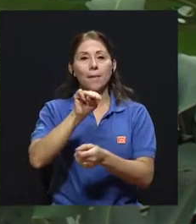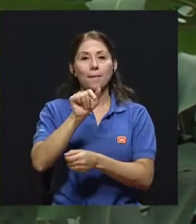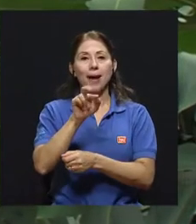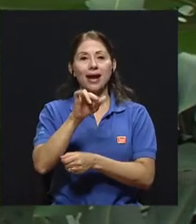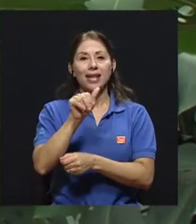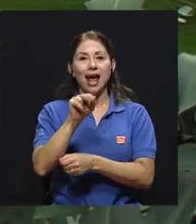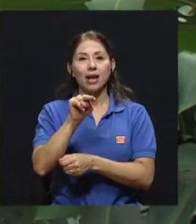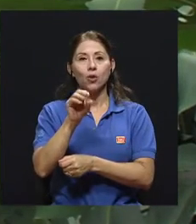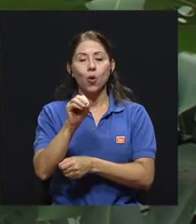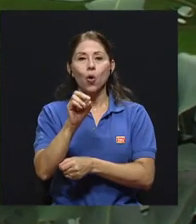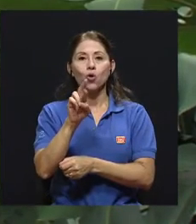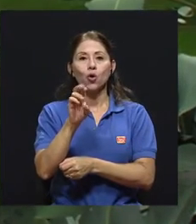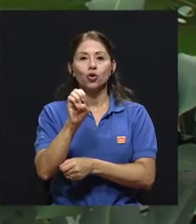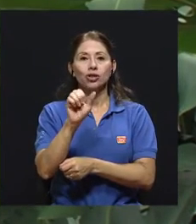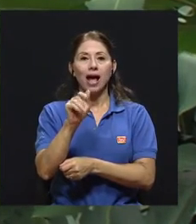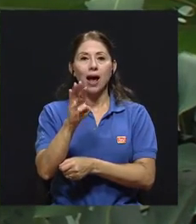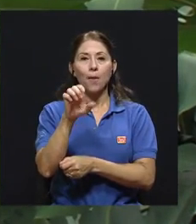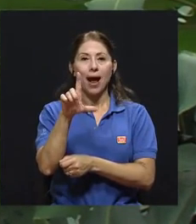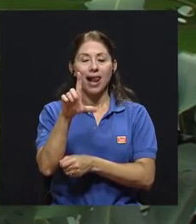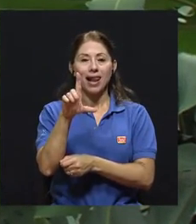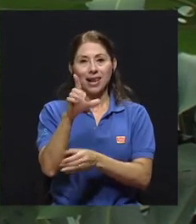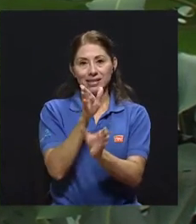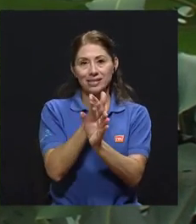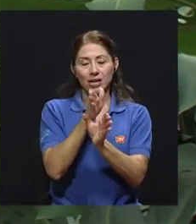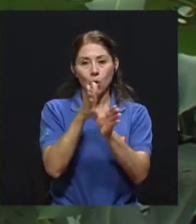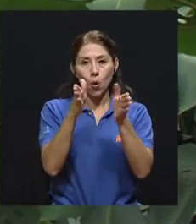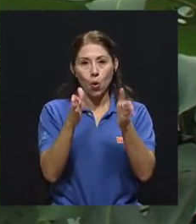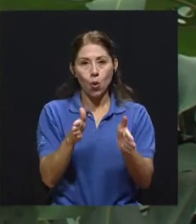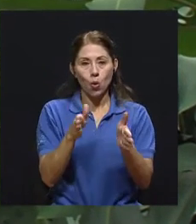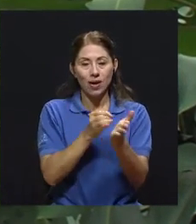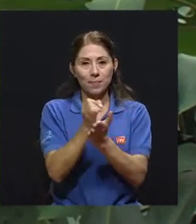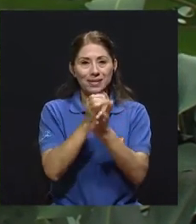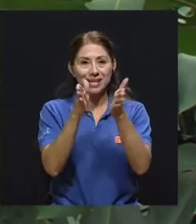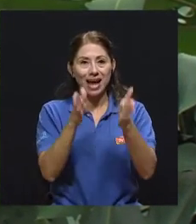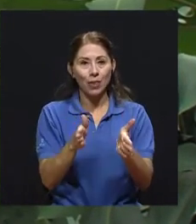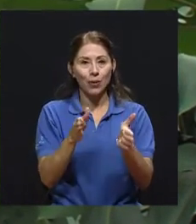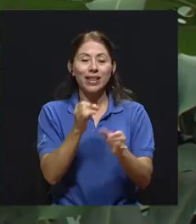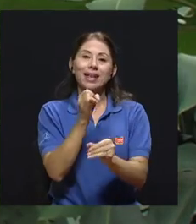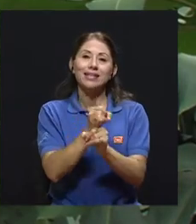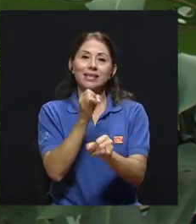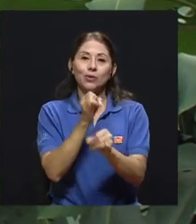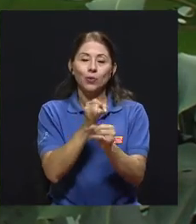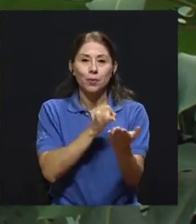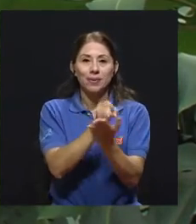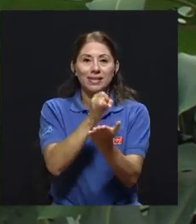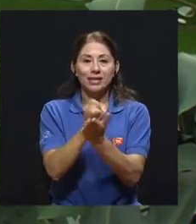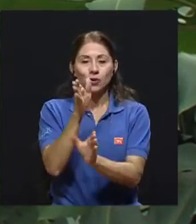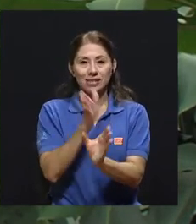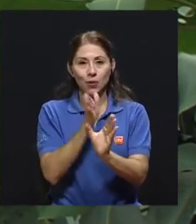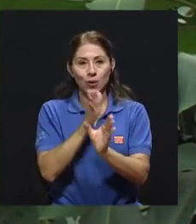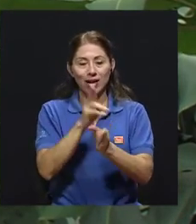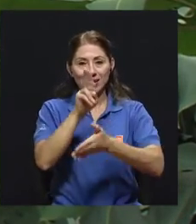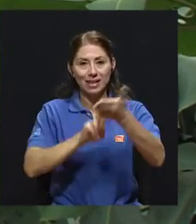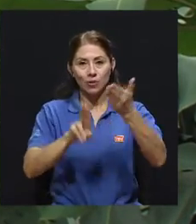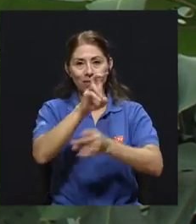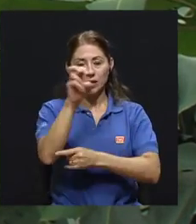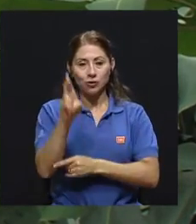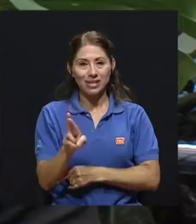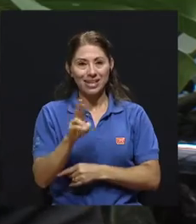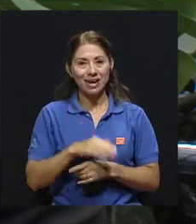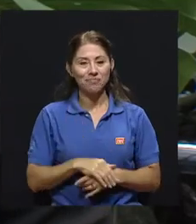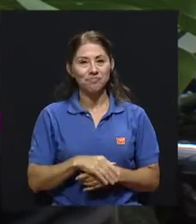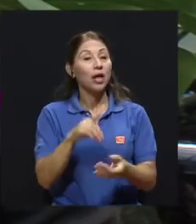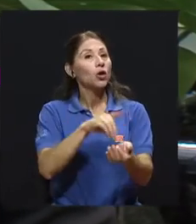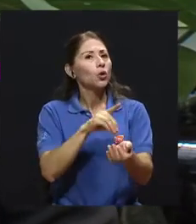doctor Mariano Rosabal, quien es psicólogo e investigador del Instituto de Investigaciones Psicológicas de la Universidad de Costa Rica.